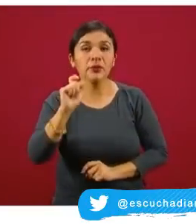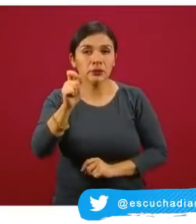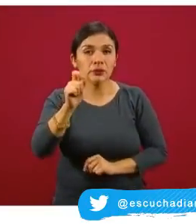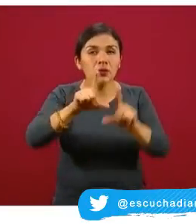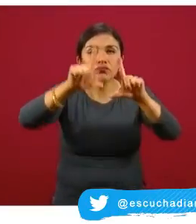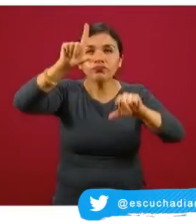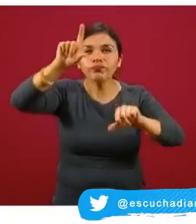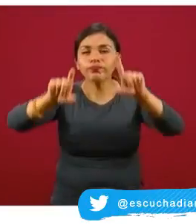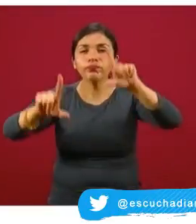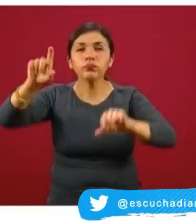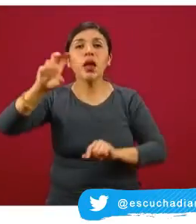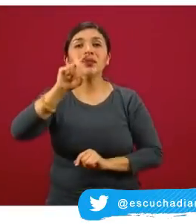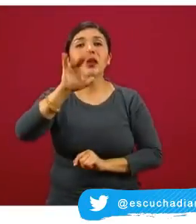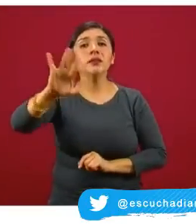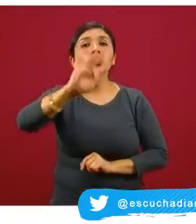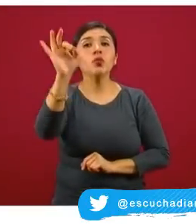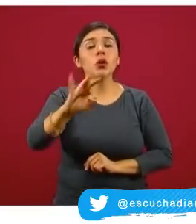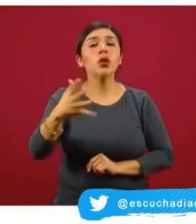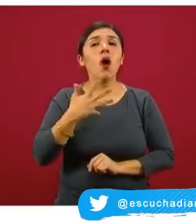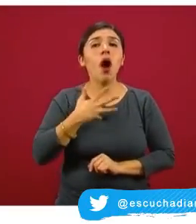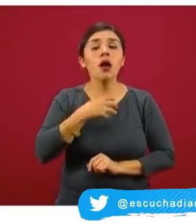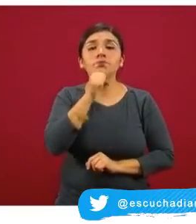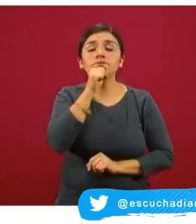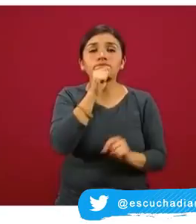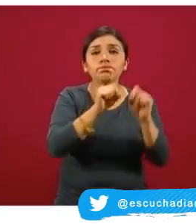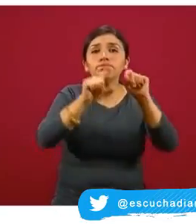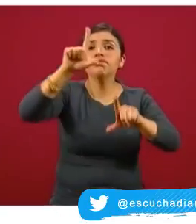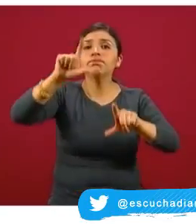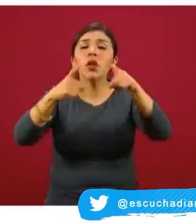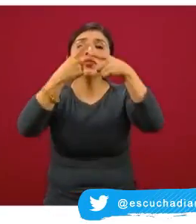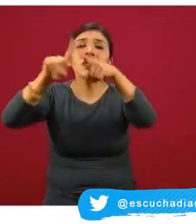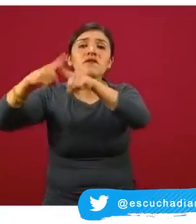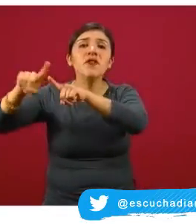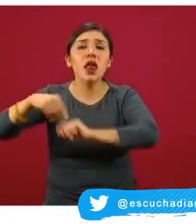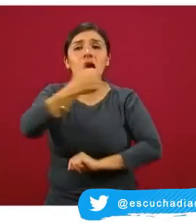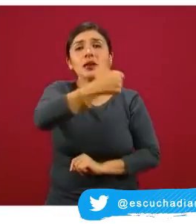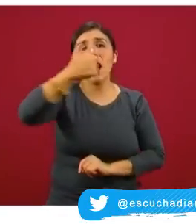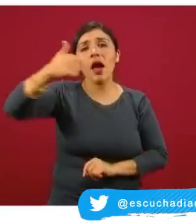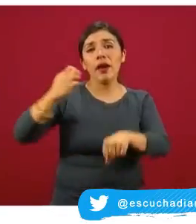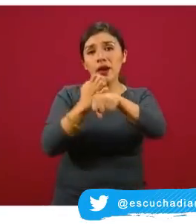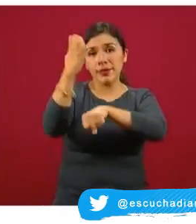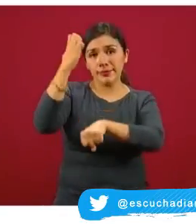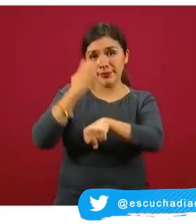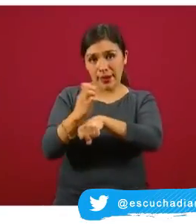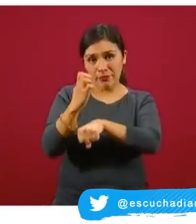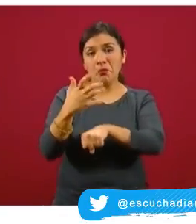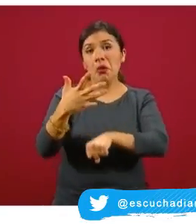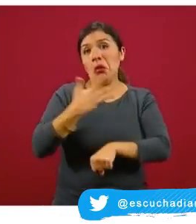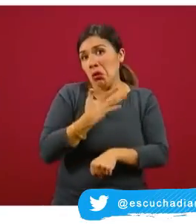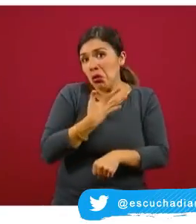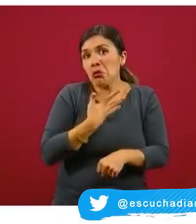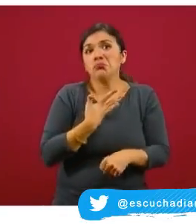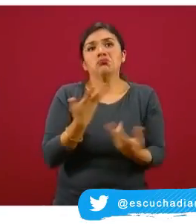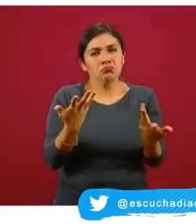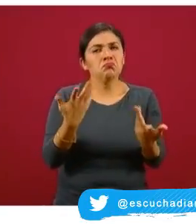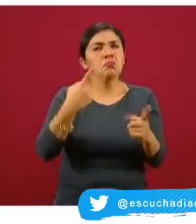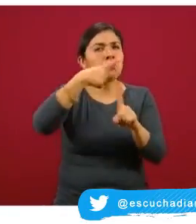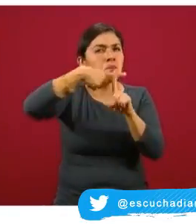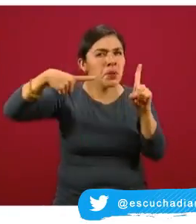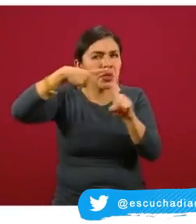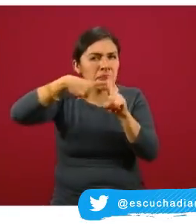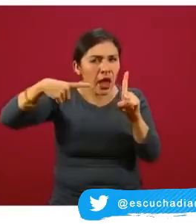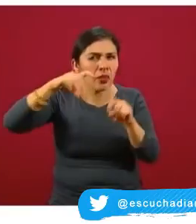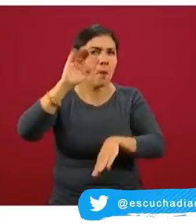vemos cómo ese 35 por ciento se distribuye de manera diferente en cada una de las entidades, mientras que hay al menos la mitad